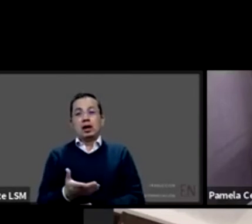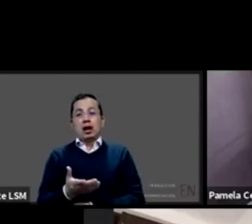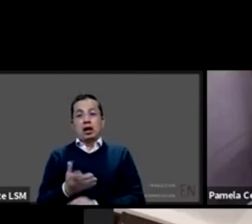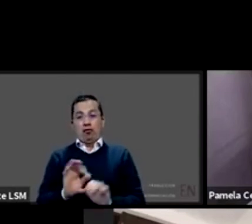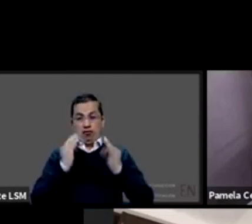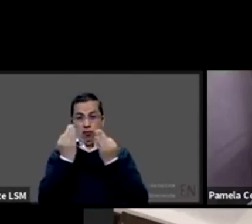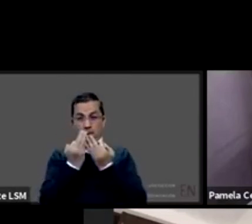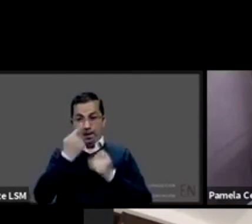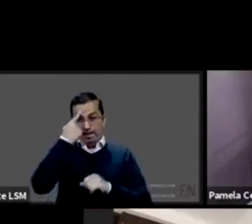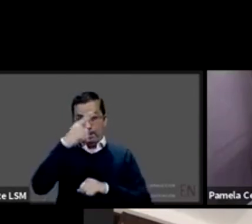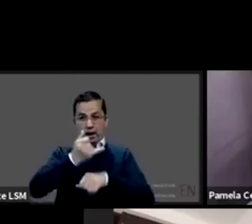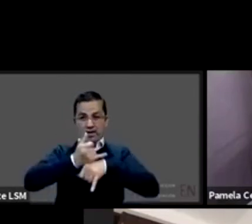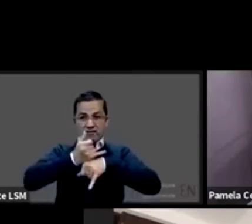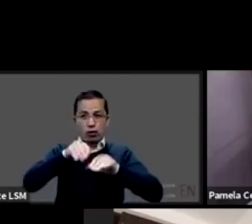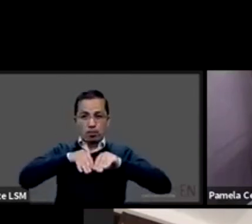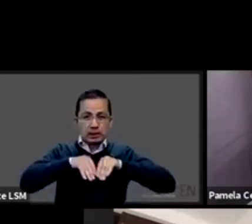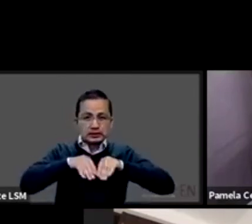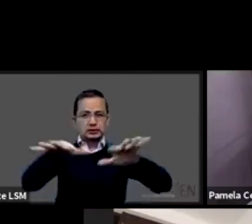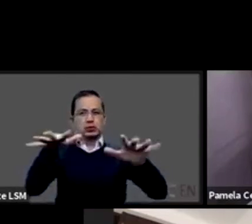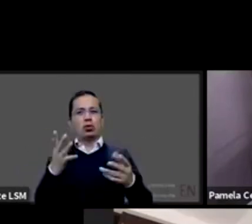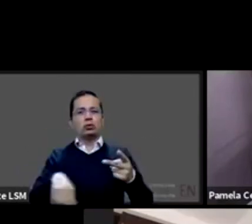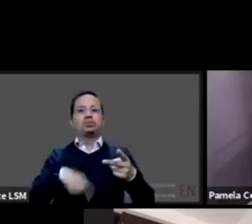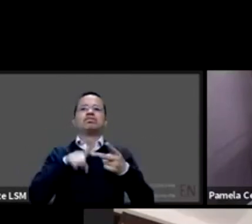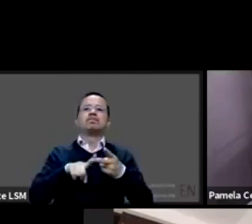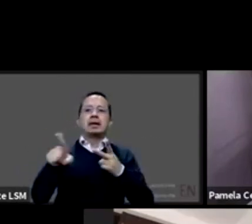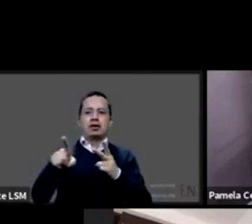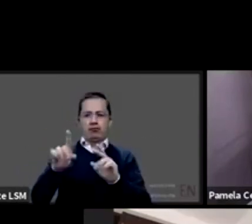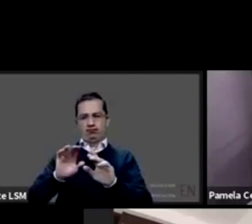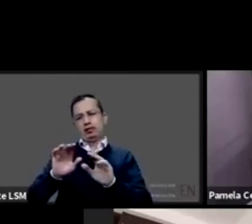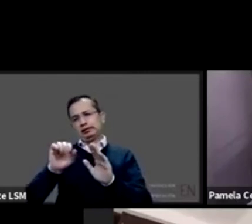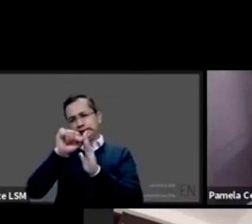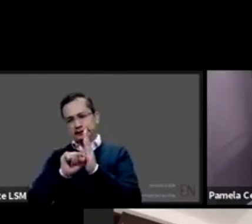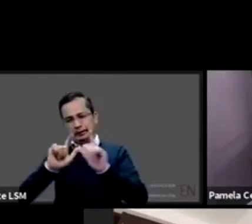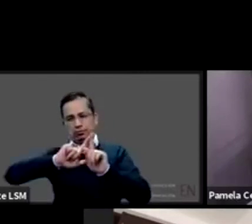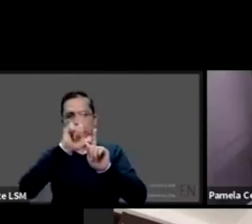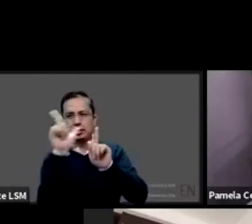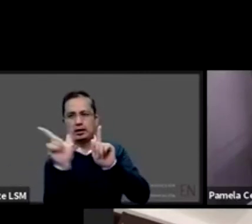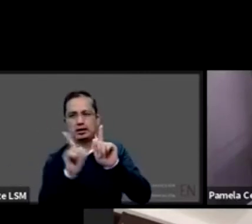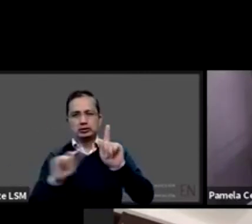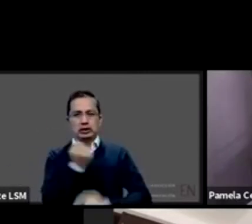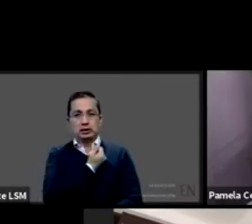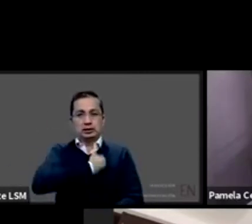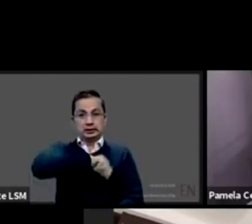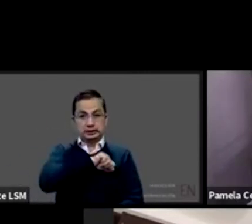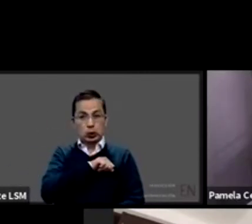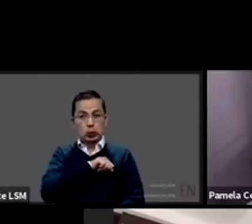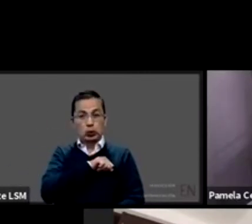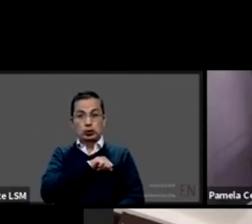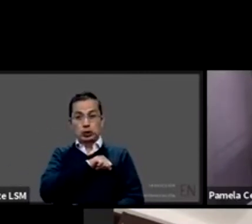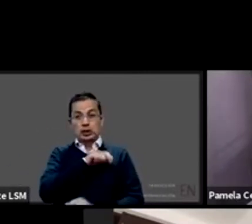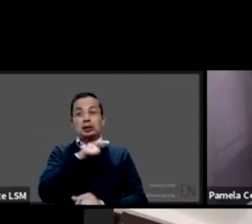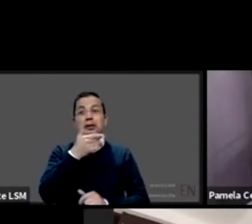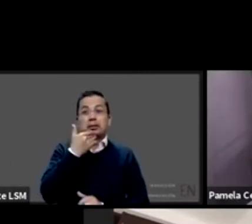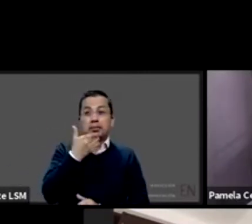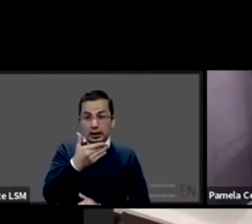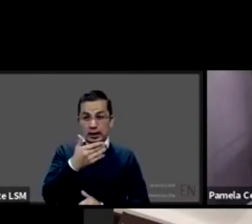general el Sistema Nacional de Salud, ha ignorado la necesidad